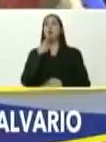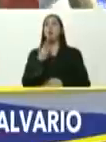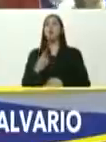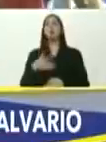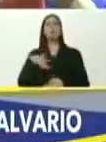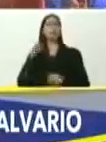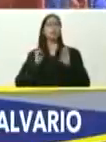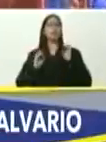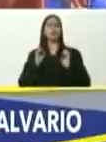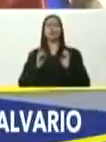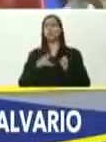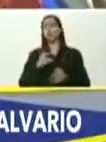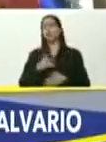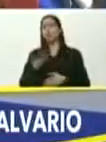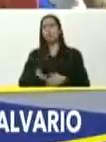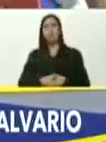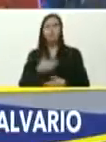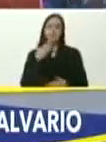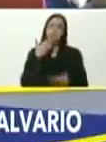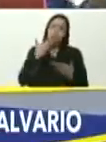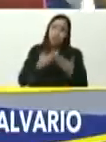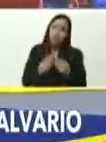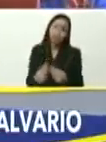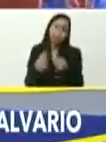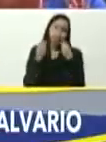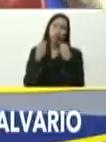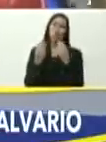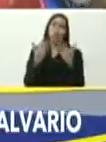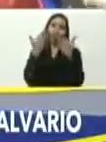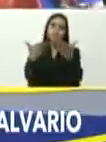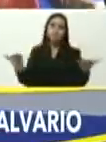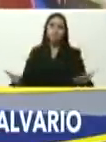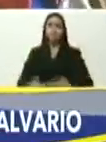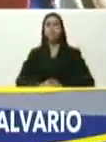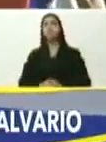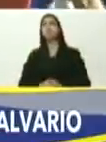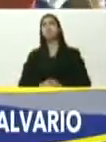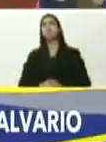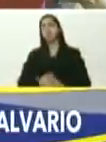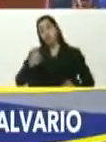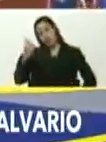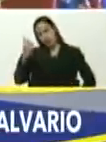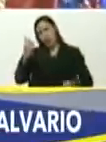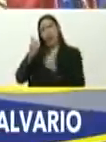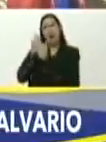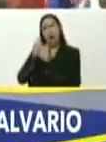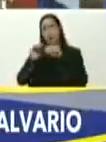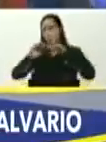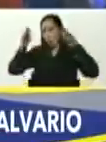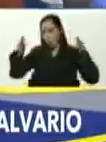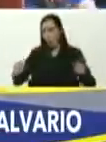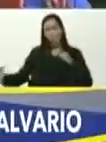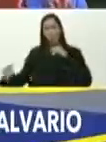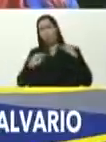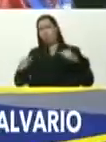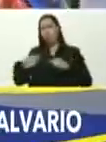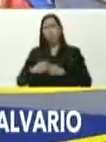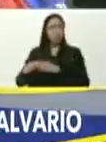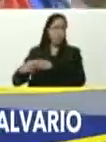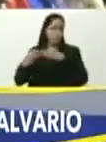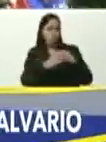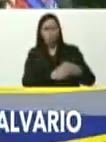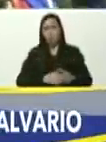Una emoción, gracias, mil gracias, cuenta, con las mesas técnicas, agua, al poder popular,